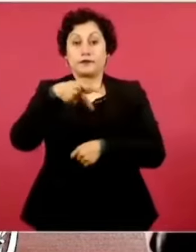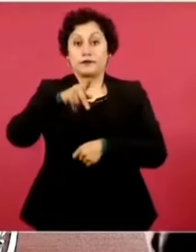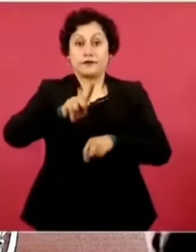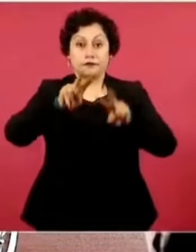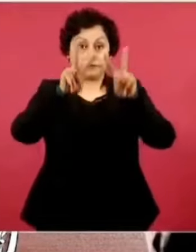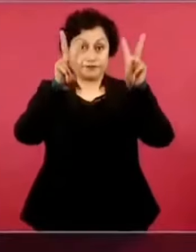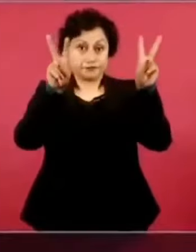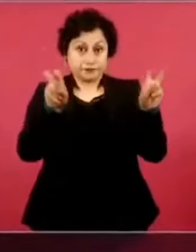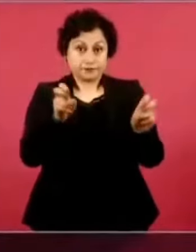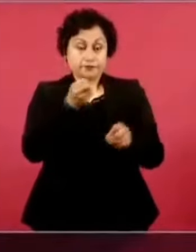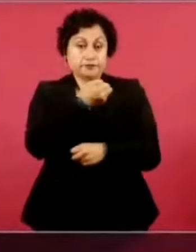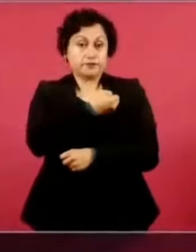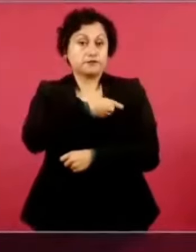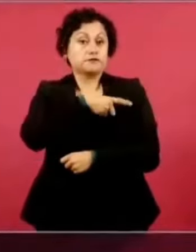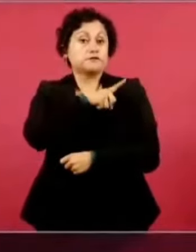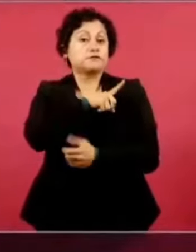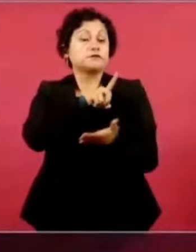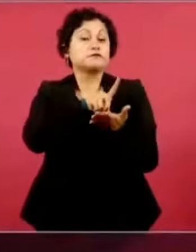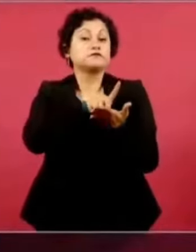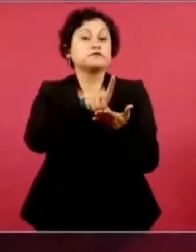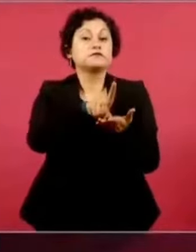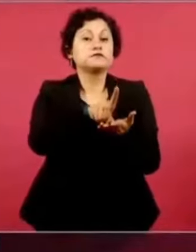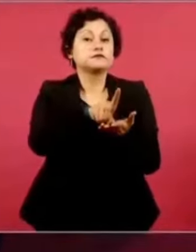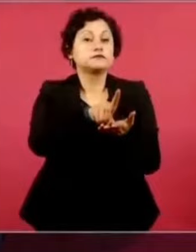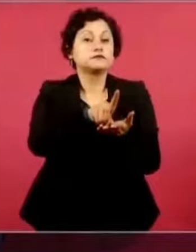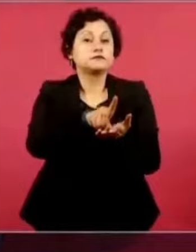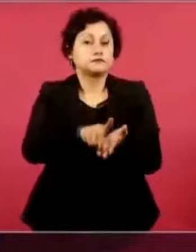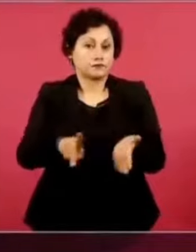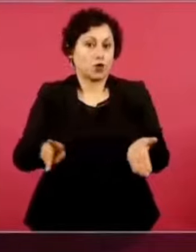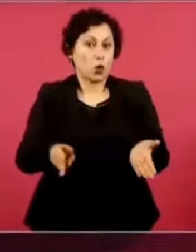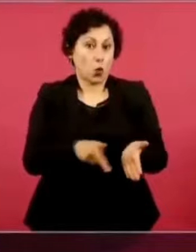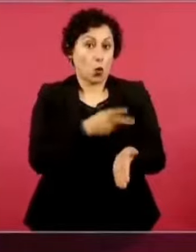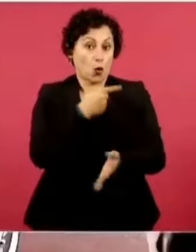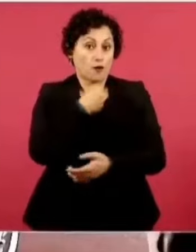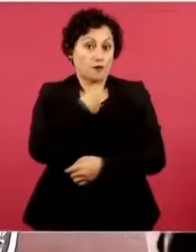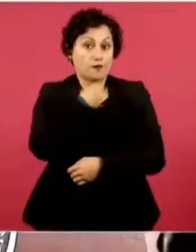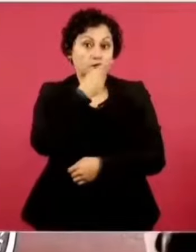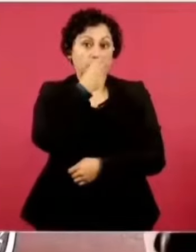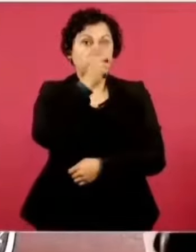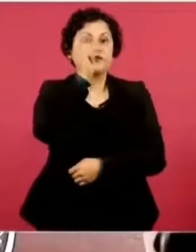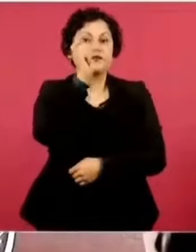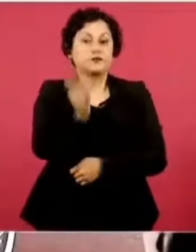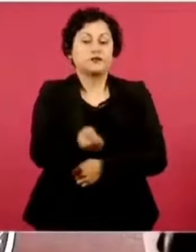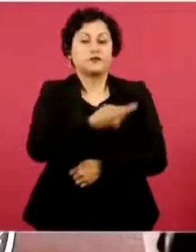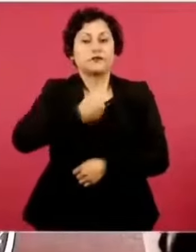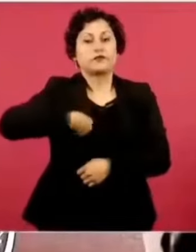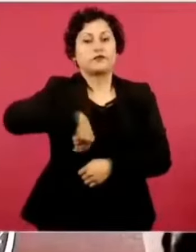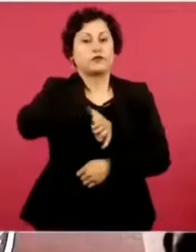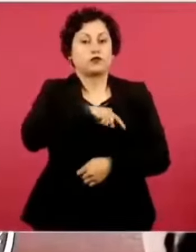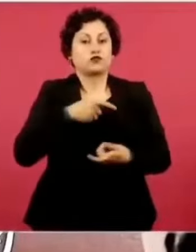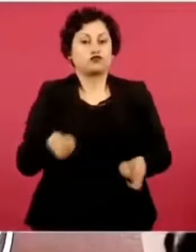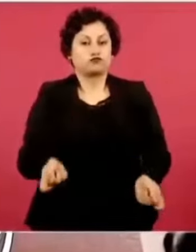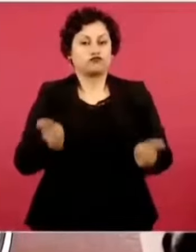es un compromiso que tenemos de que cada vez